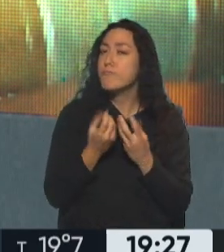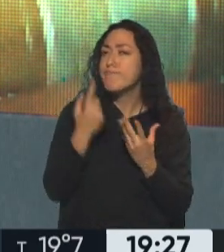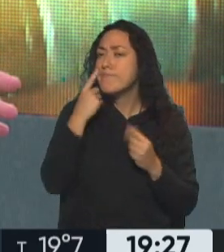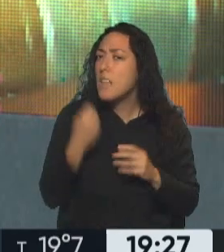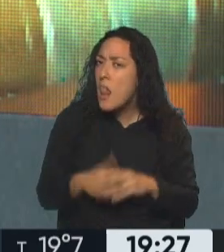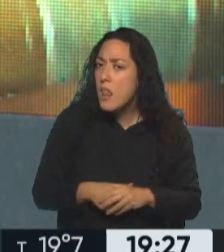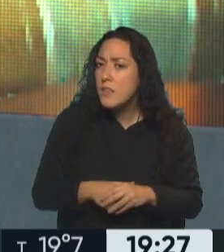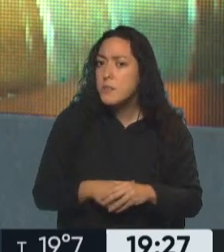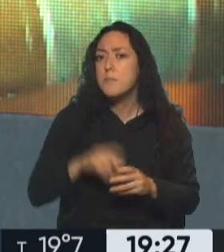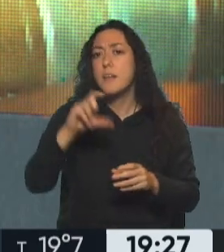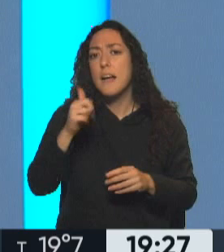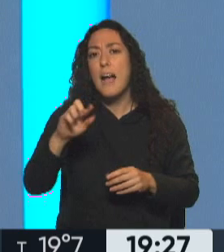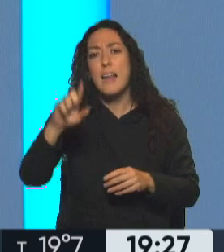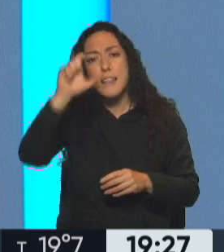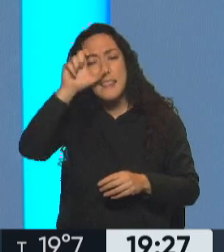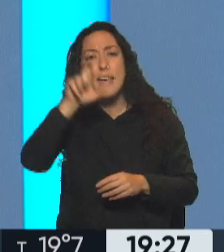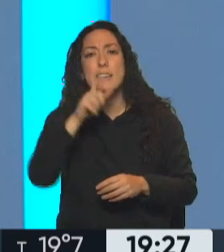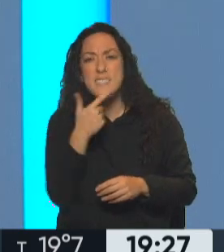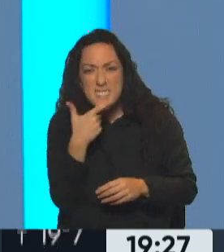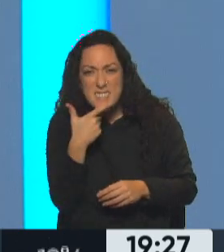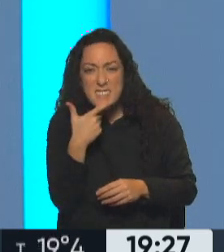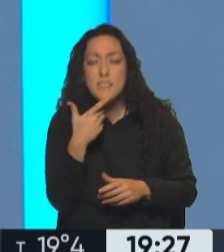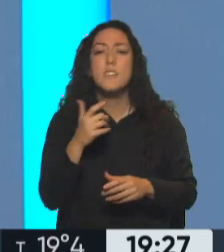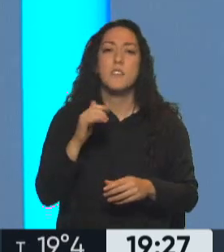Cartés se dice, Leticia. Cartés. Sí.